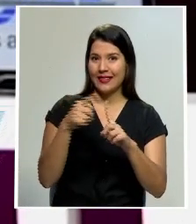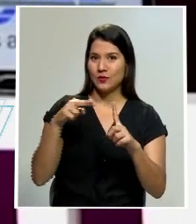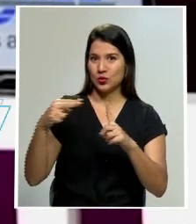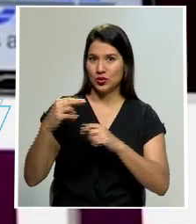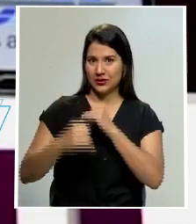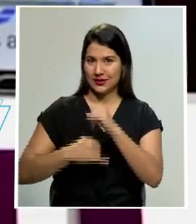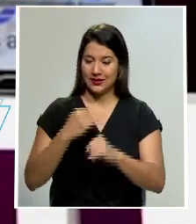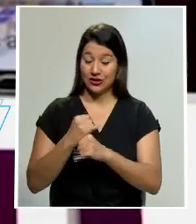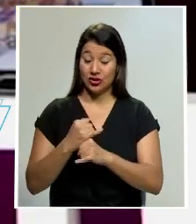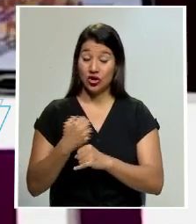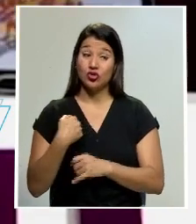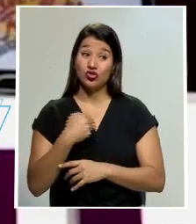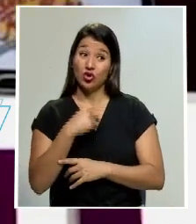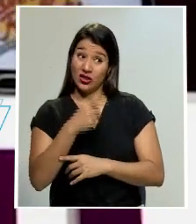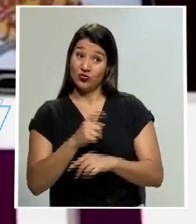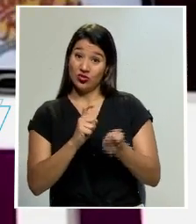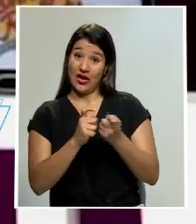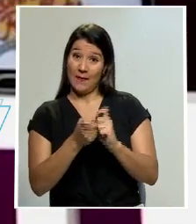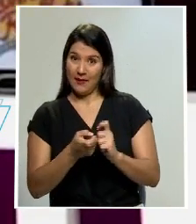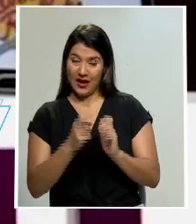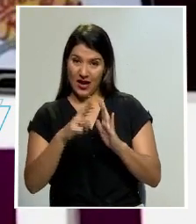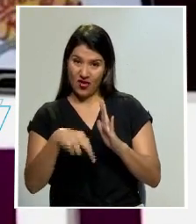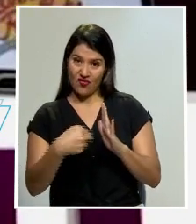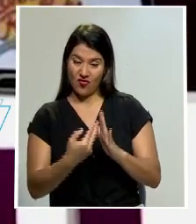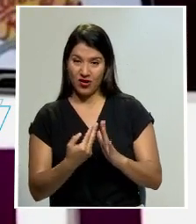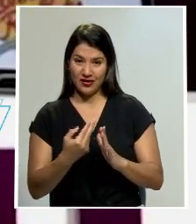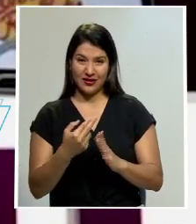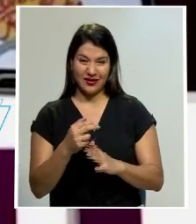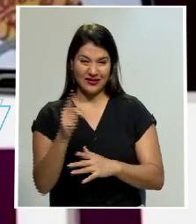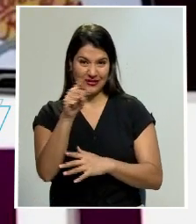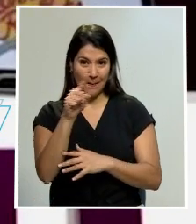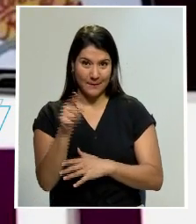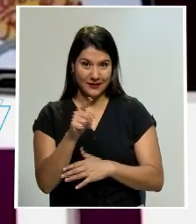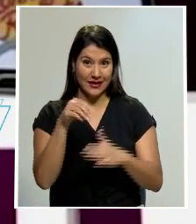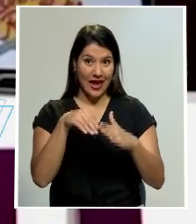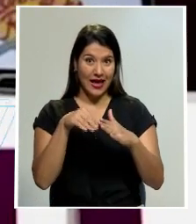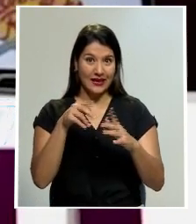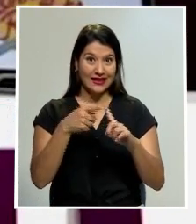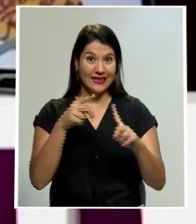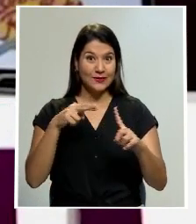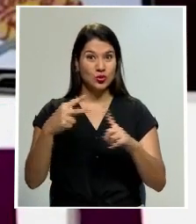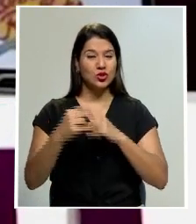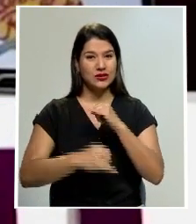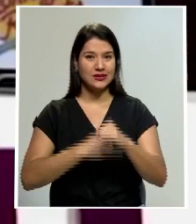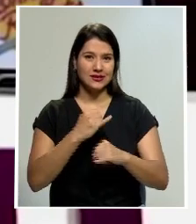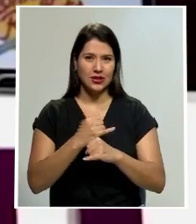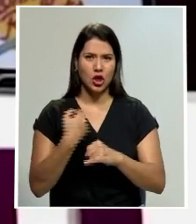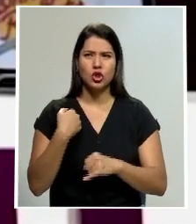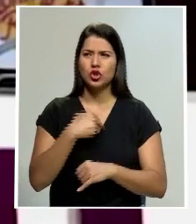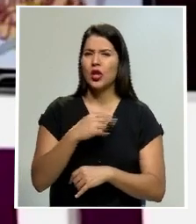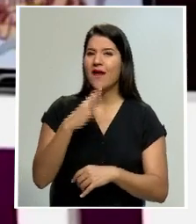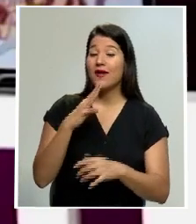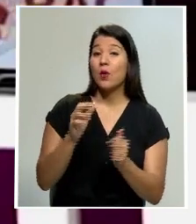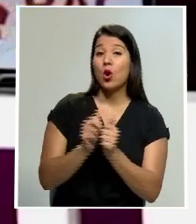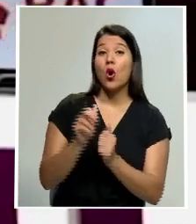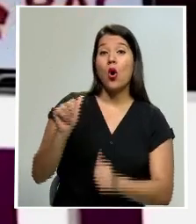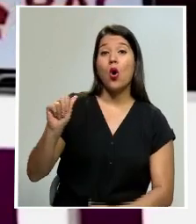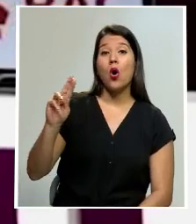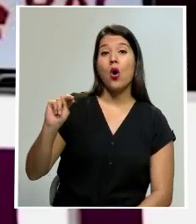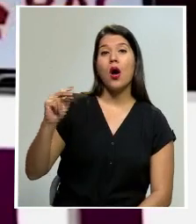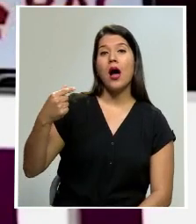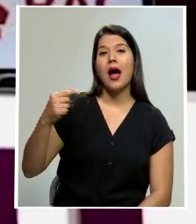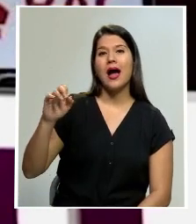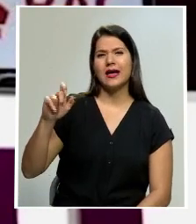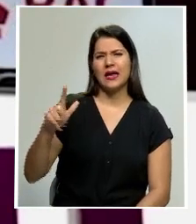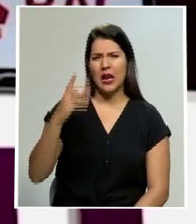modificar, cambiar. Hemos hablado con Don Ángel sobre por qué los americanos están trabajando,